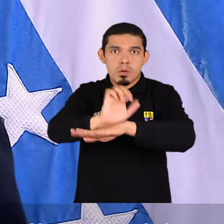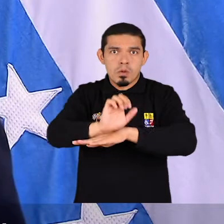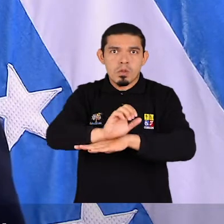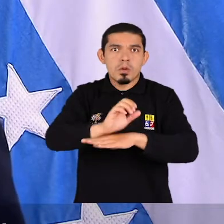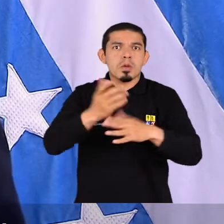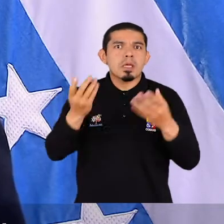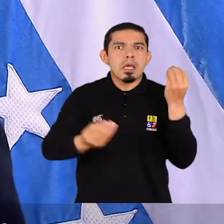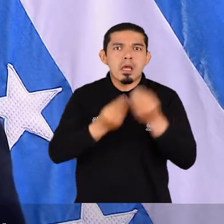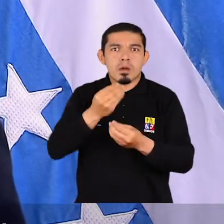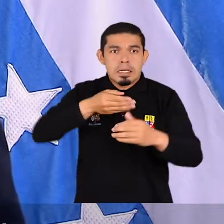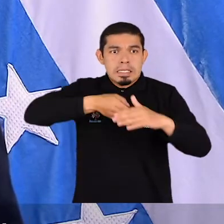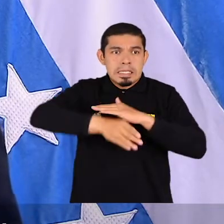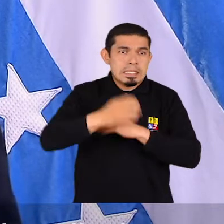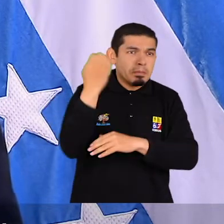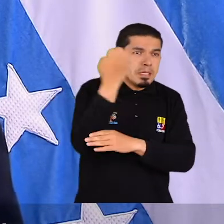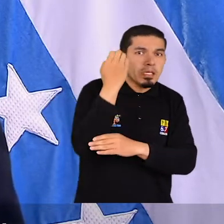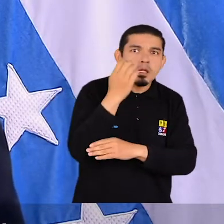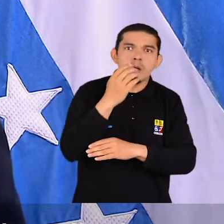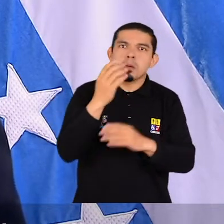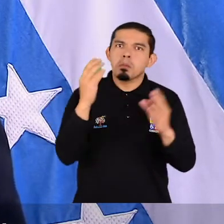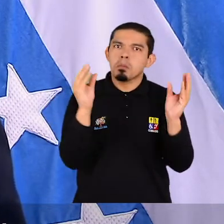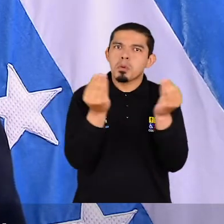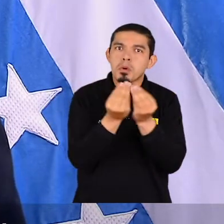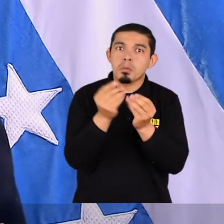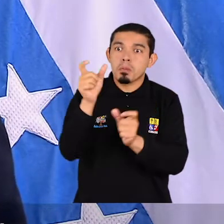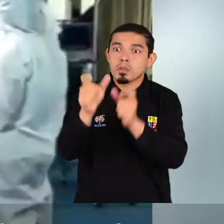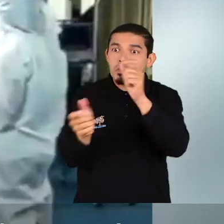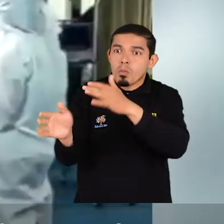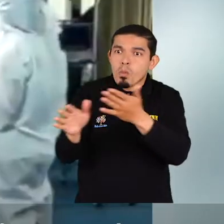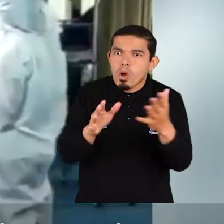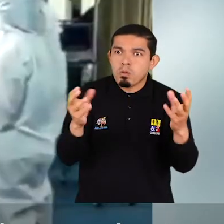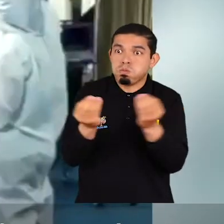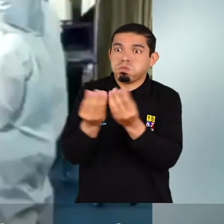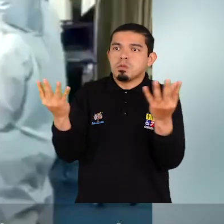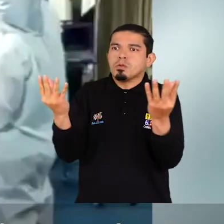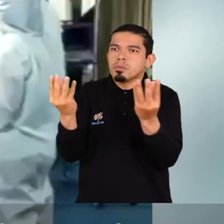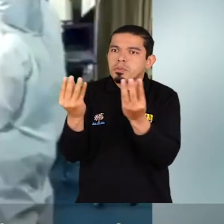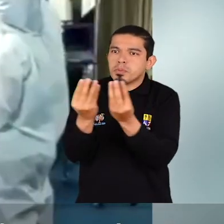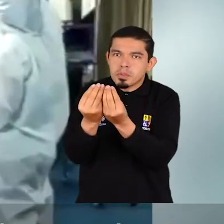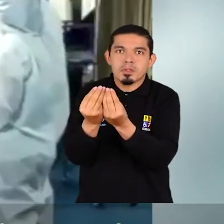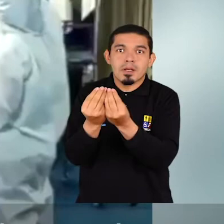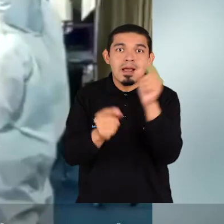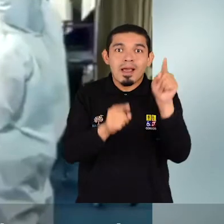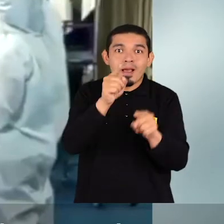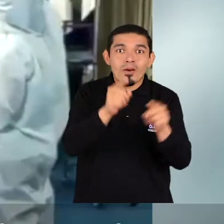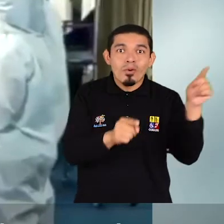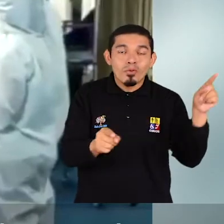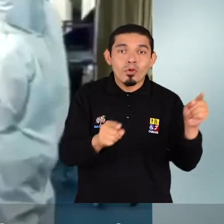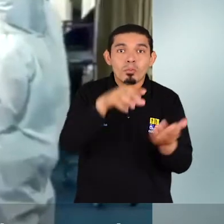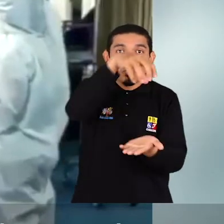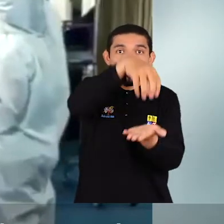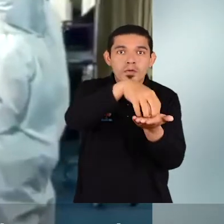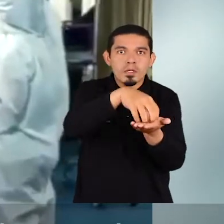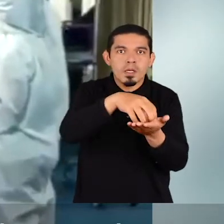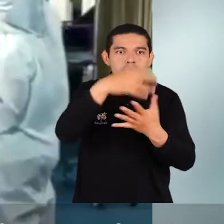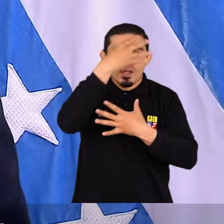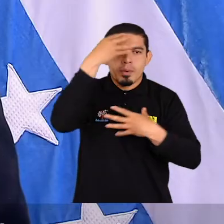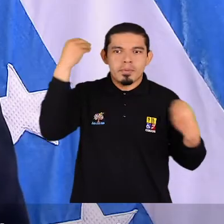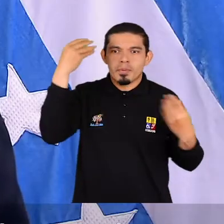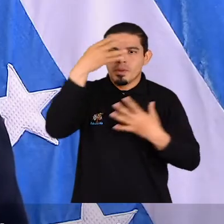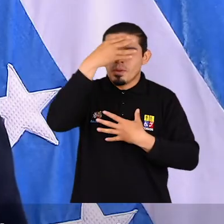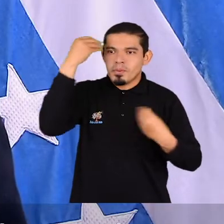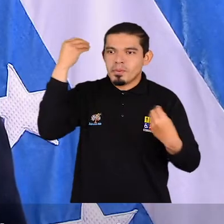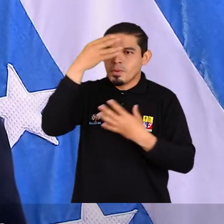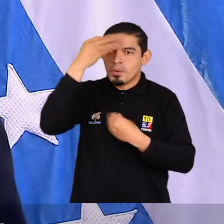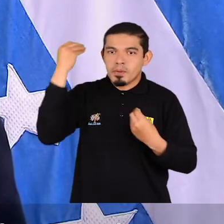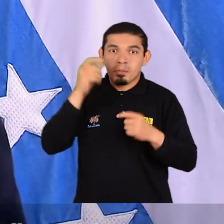los ingresos por emergencia y el número de fallecidos diarios. Inclusive hay provincias donde son más los pacientes que salen recuperados que